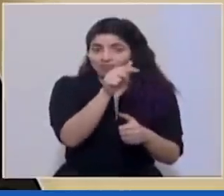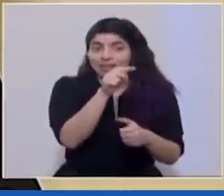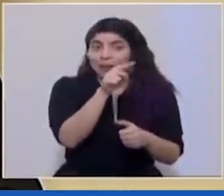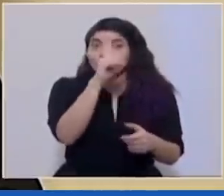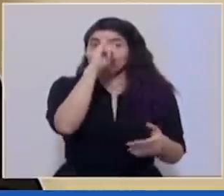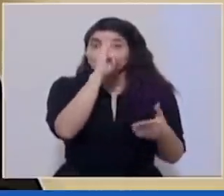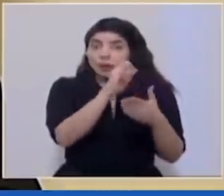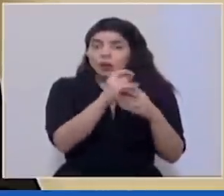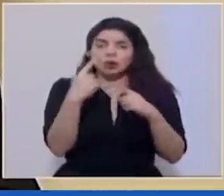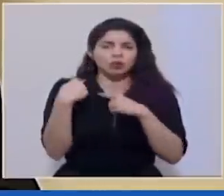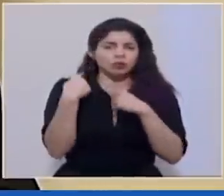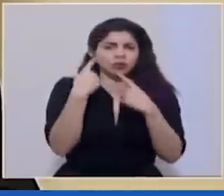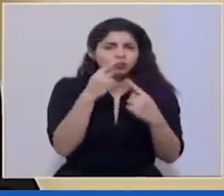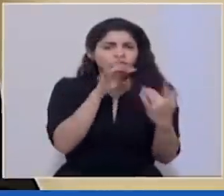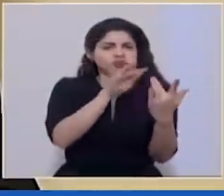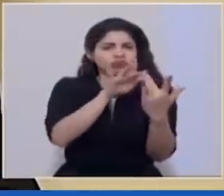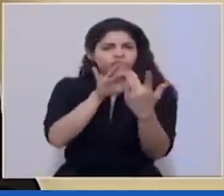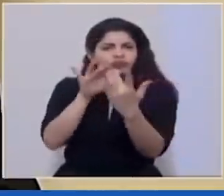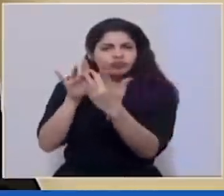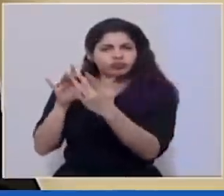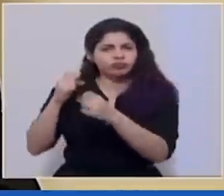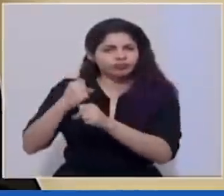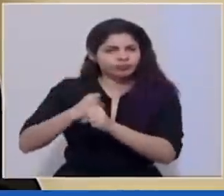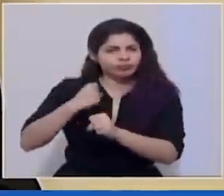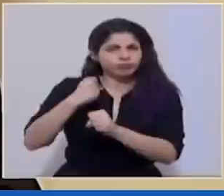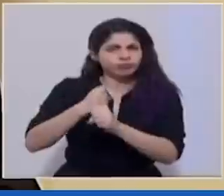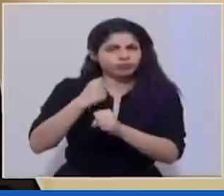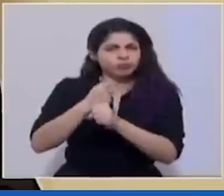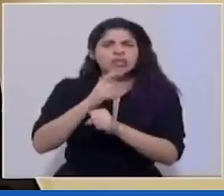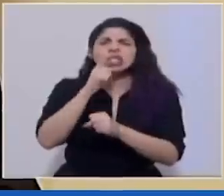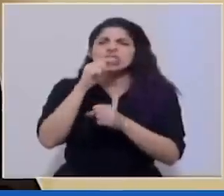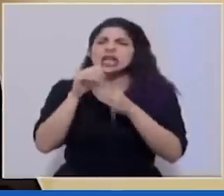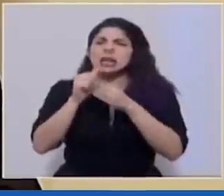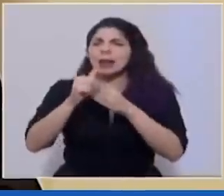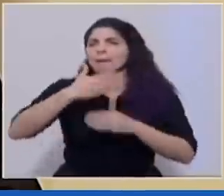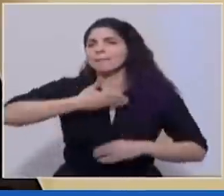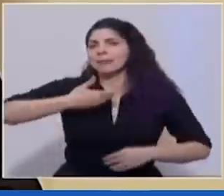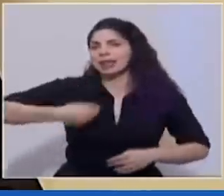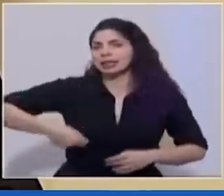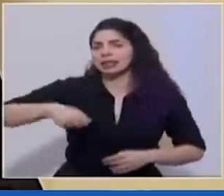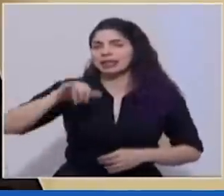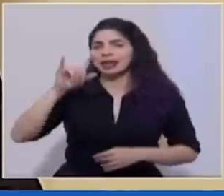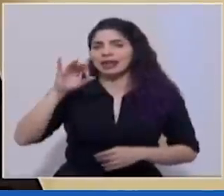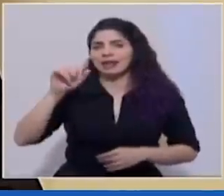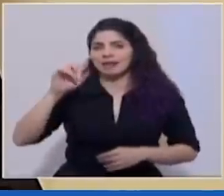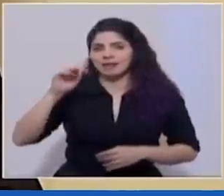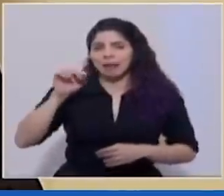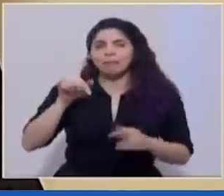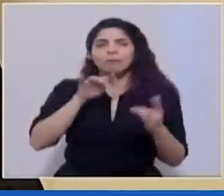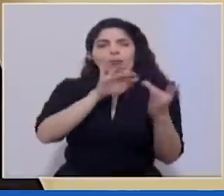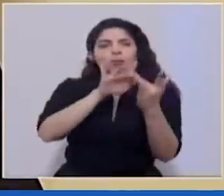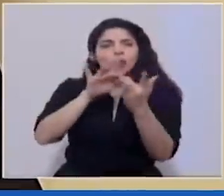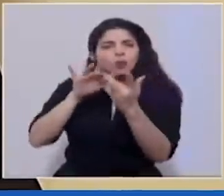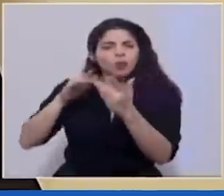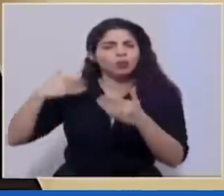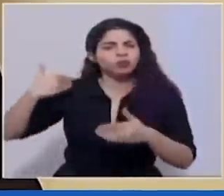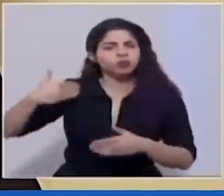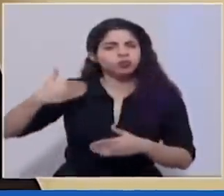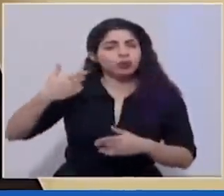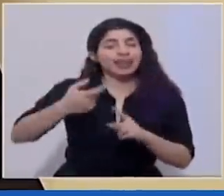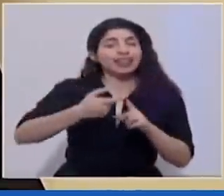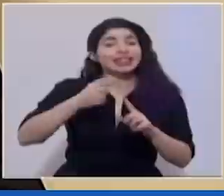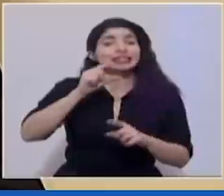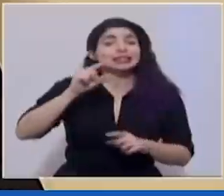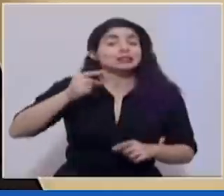sesiones de trabajo con ellos liderado también por la presidenta ejecutiva del IFAM desde la semana